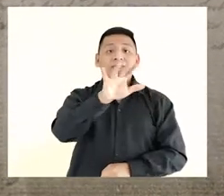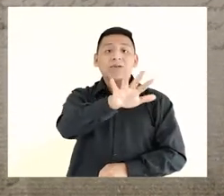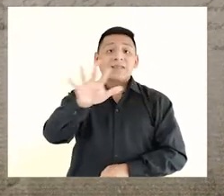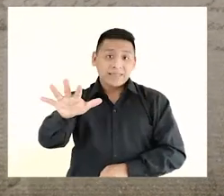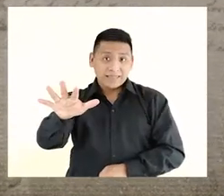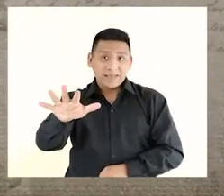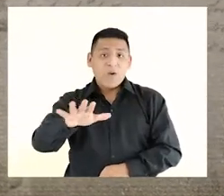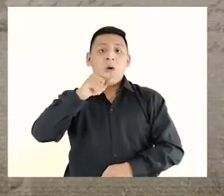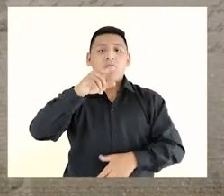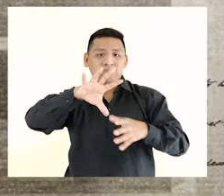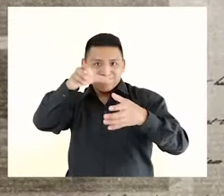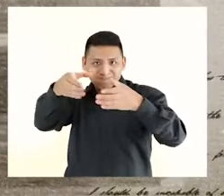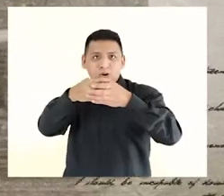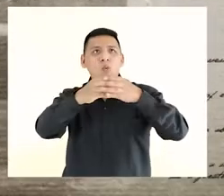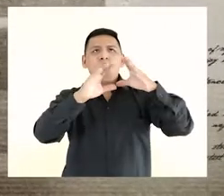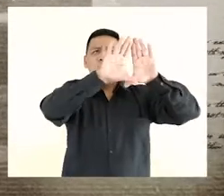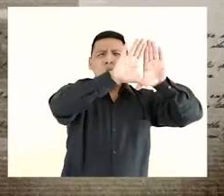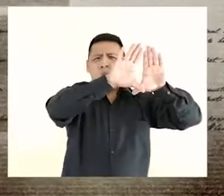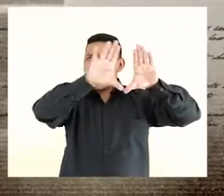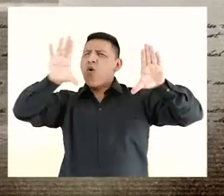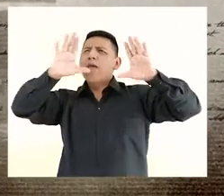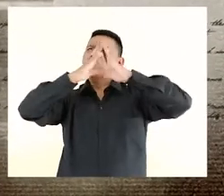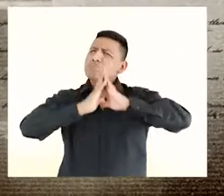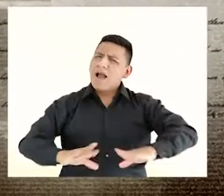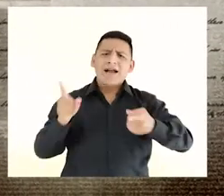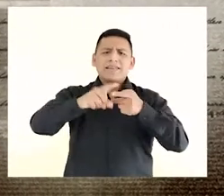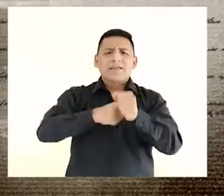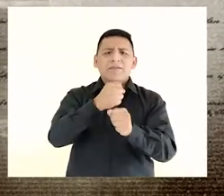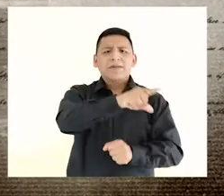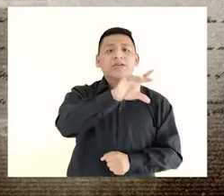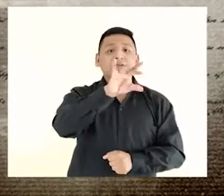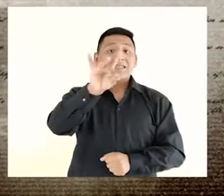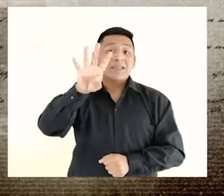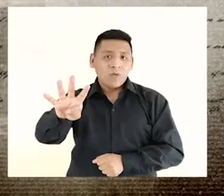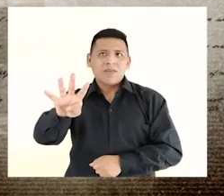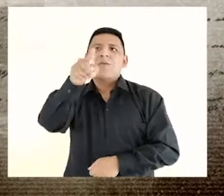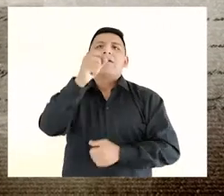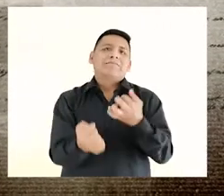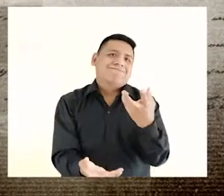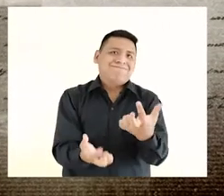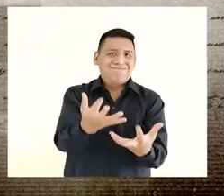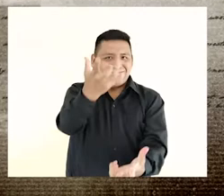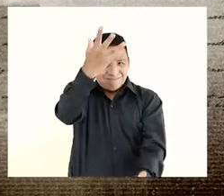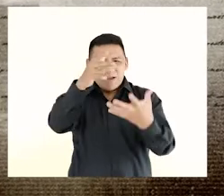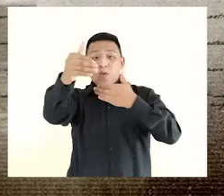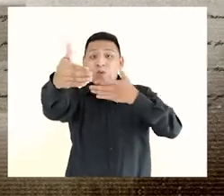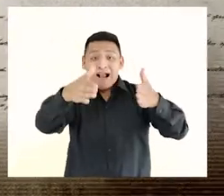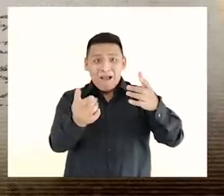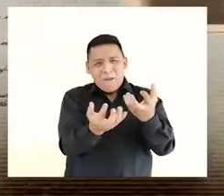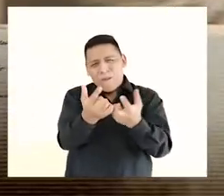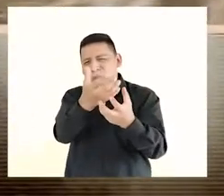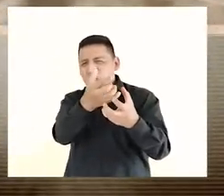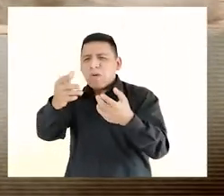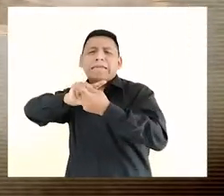1855, con la conformación de una fachada más llana hasta 1884, en que un incendio en uno